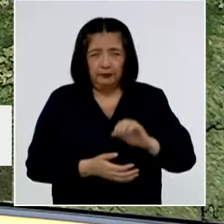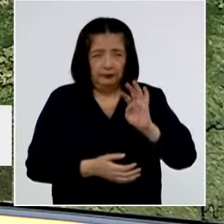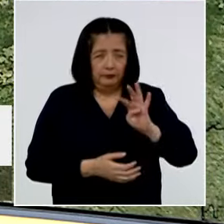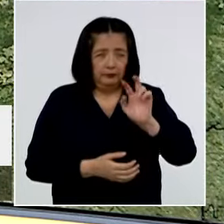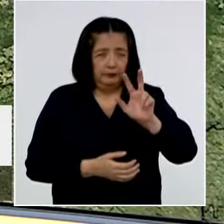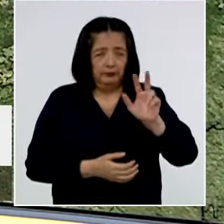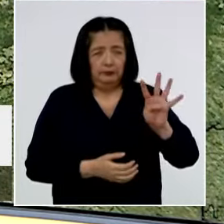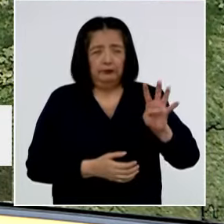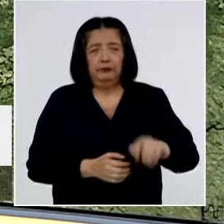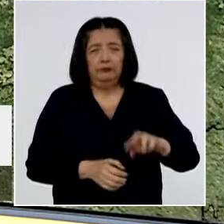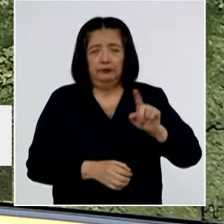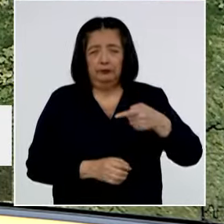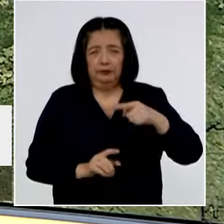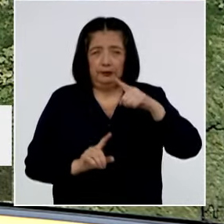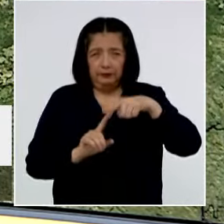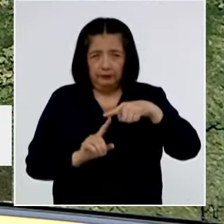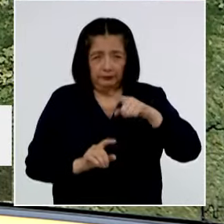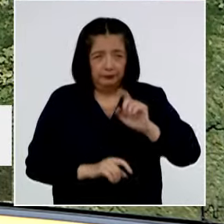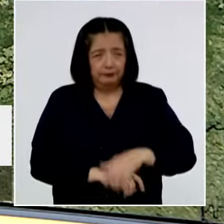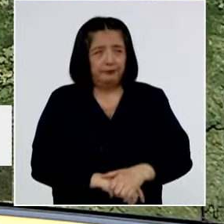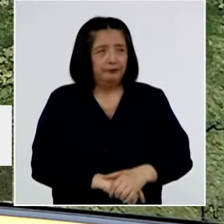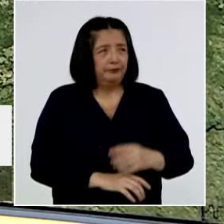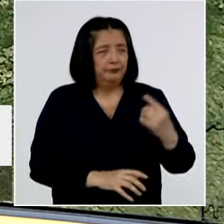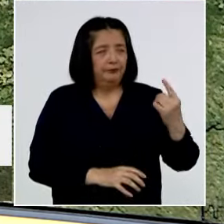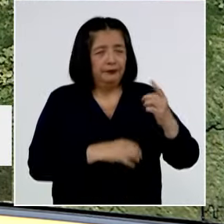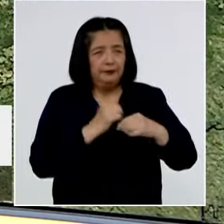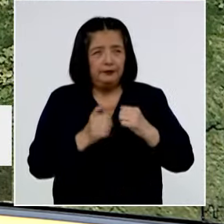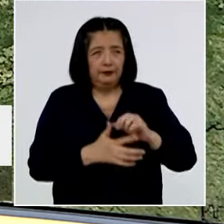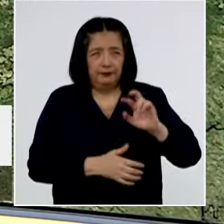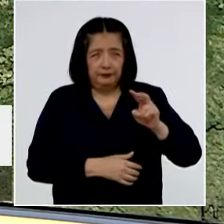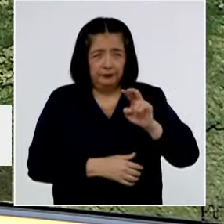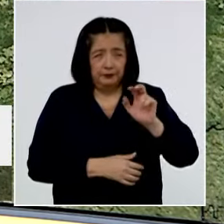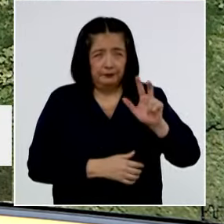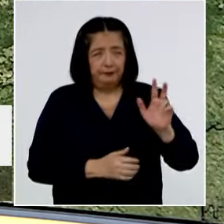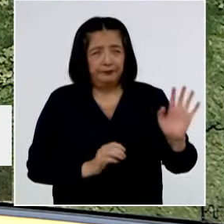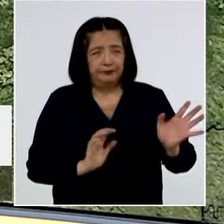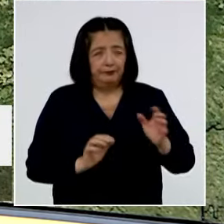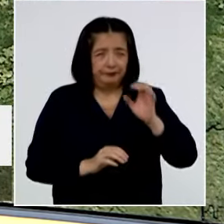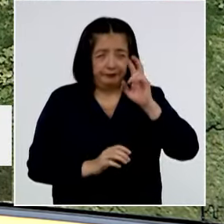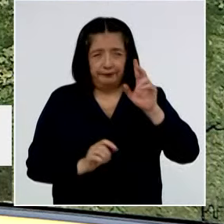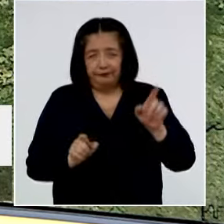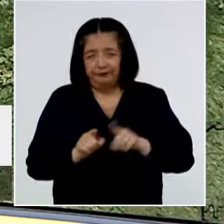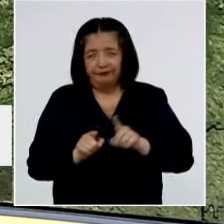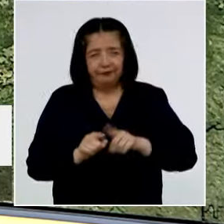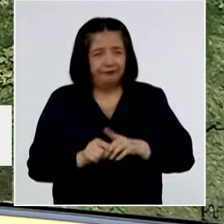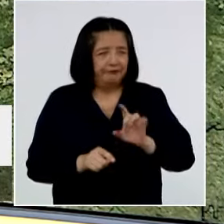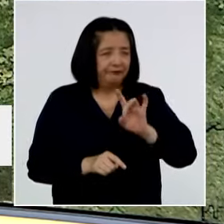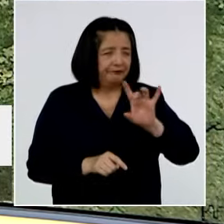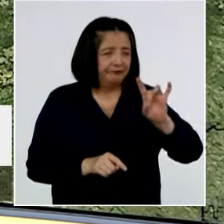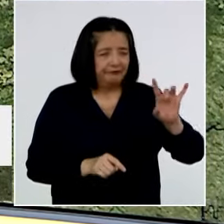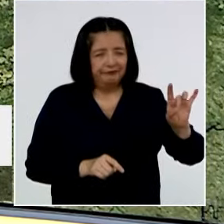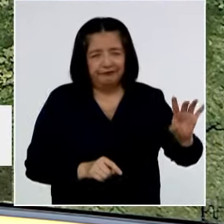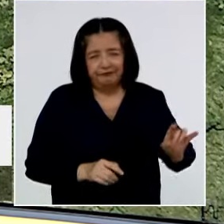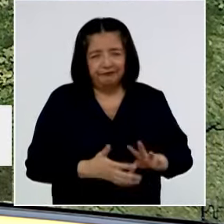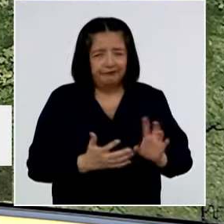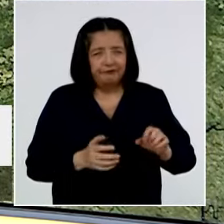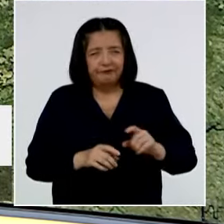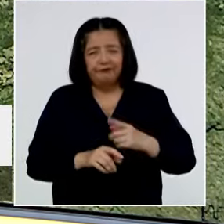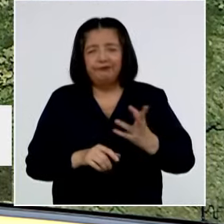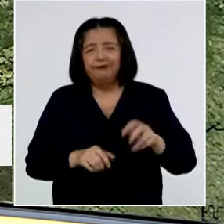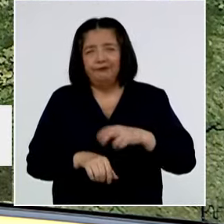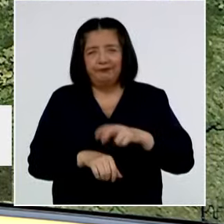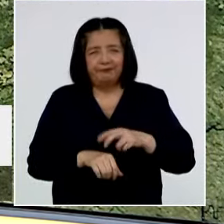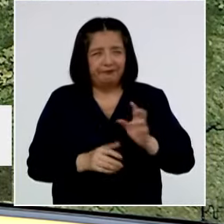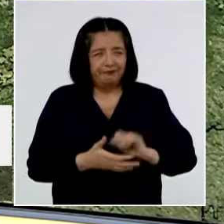434 mil toneladas por año. el 2023, Cusco alberga también la mayor biodiversidad de papas que